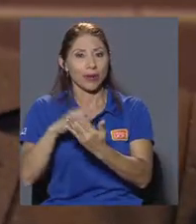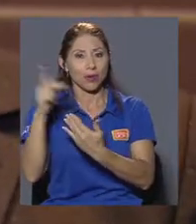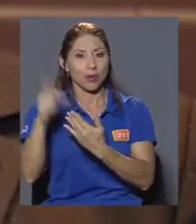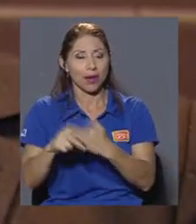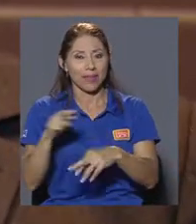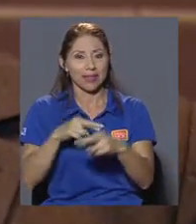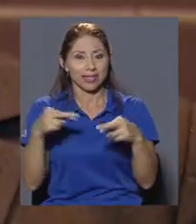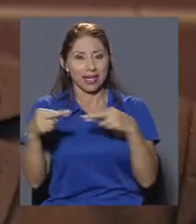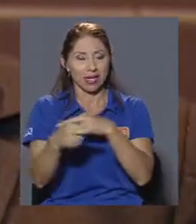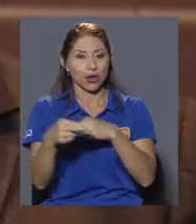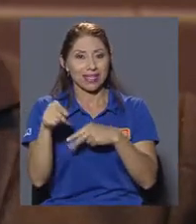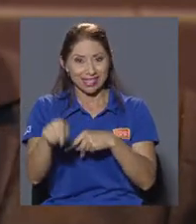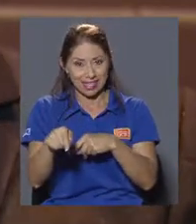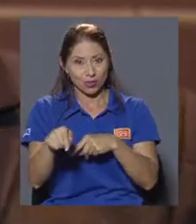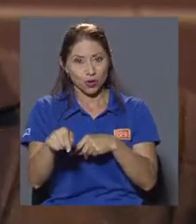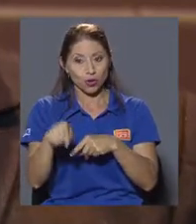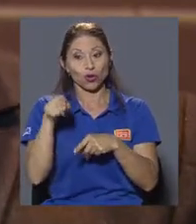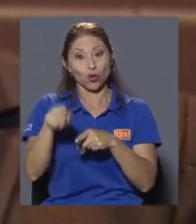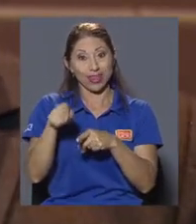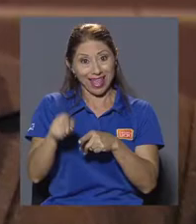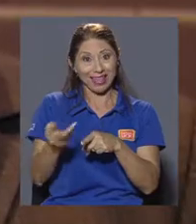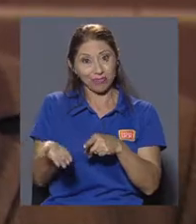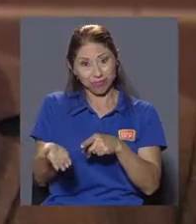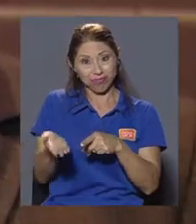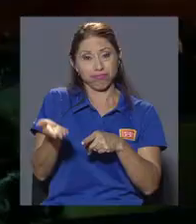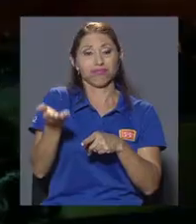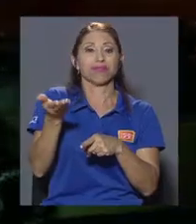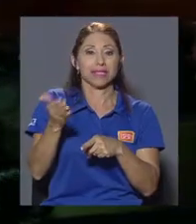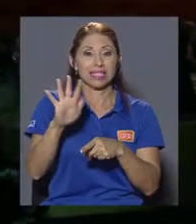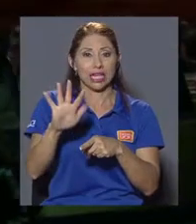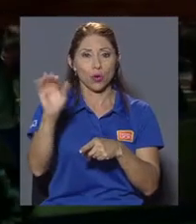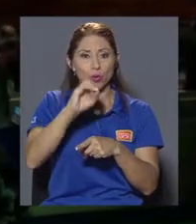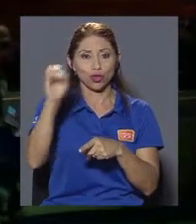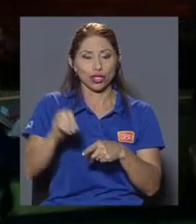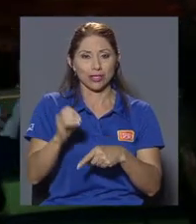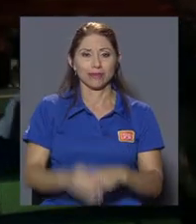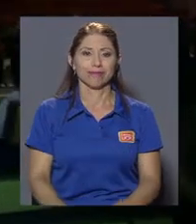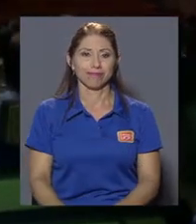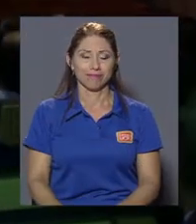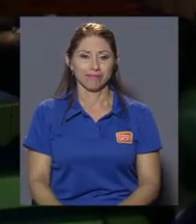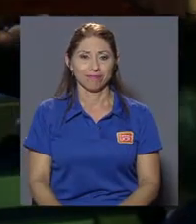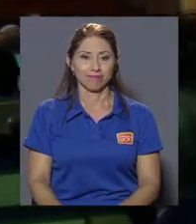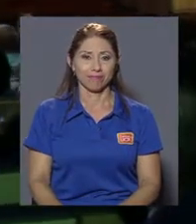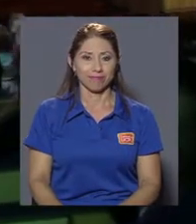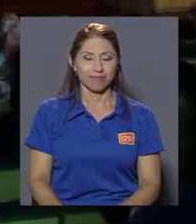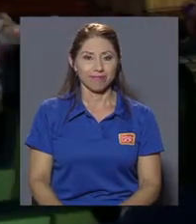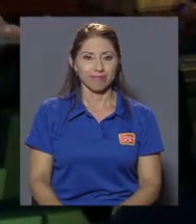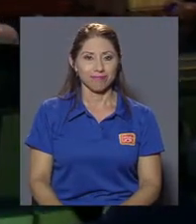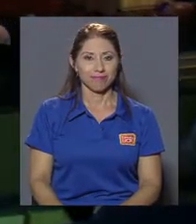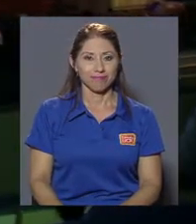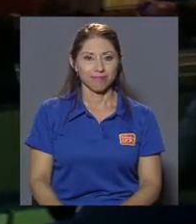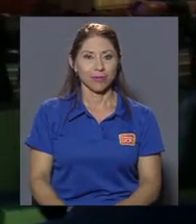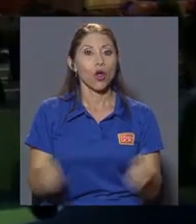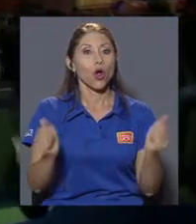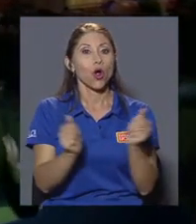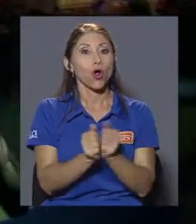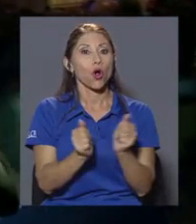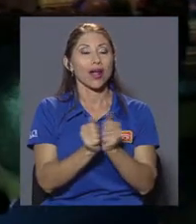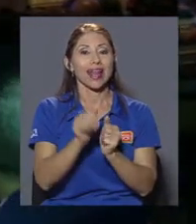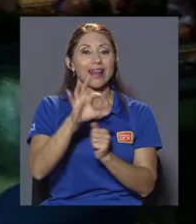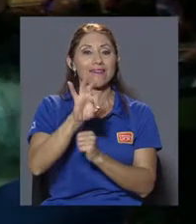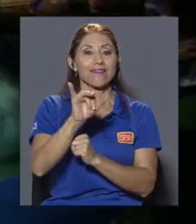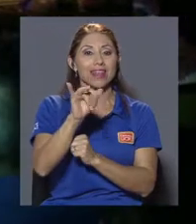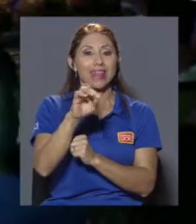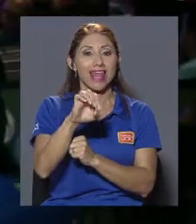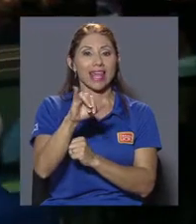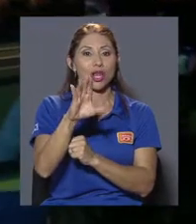el programa de regionalización, donde lo aumentaremos en un 5%. Con el FEDICOMISO